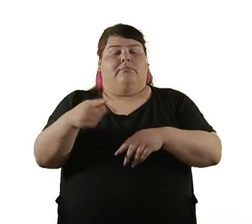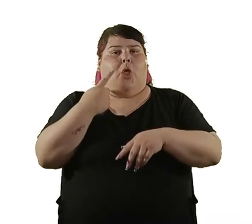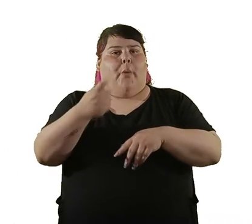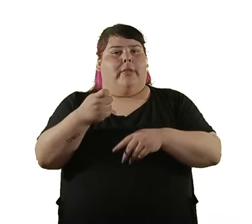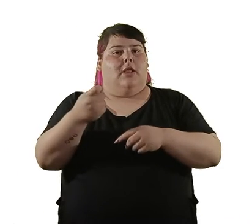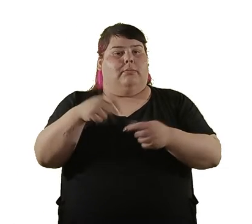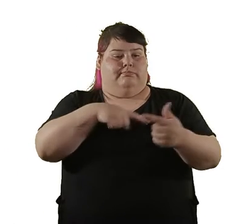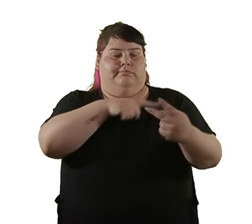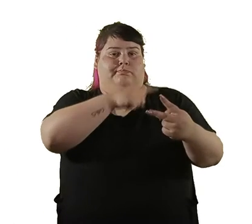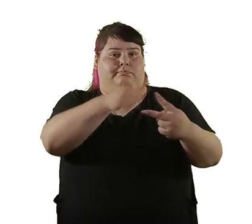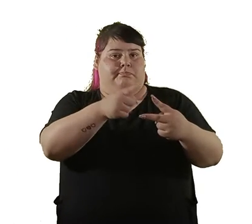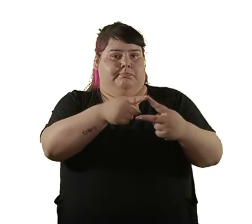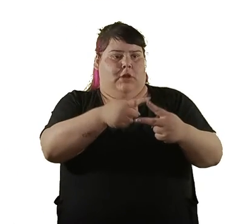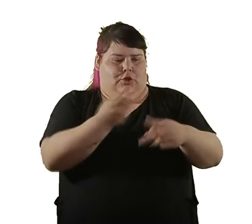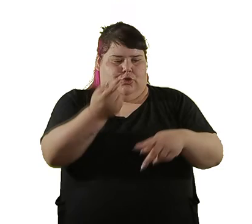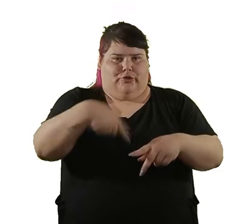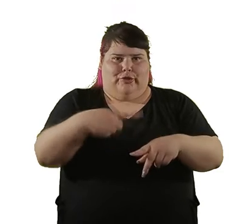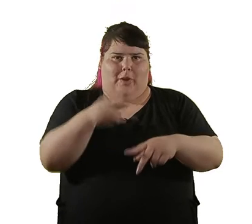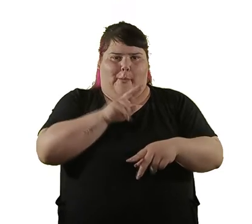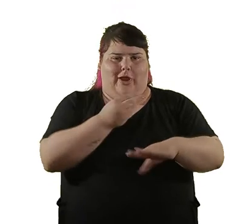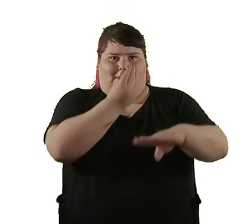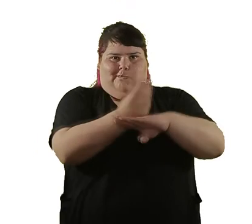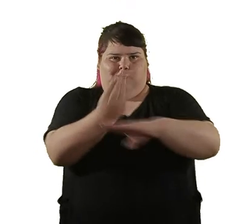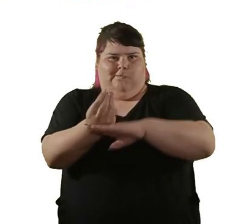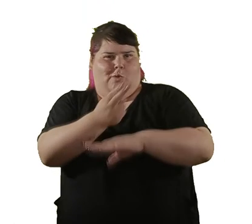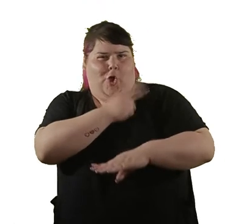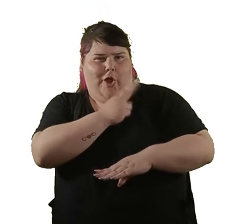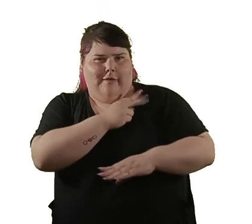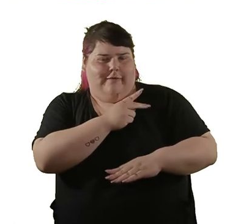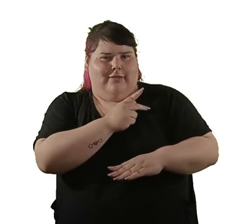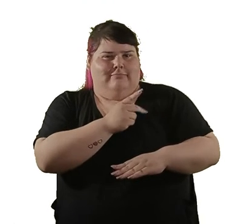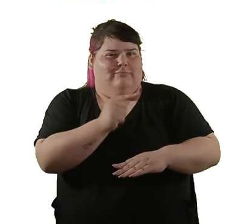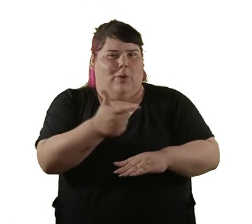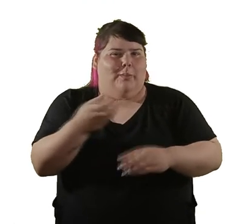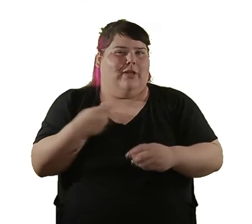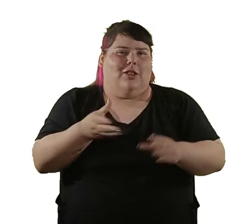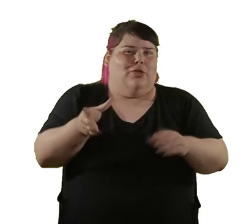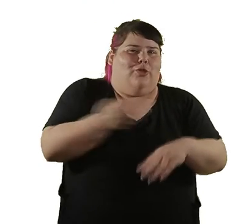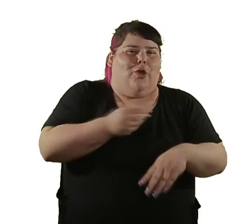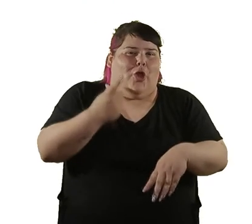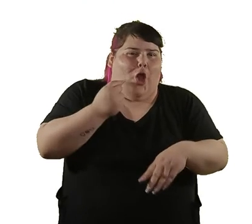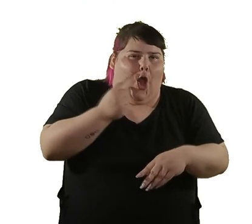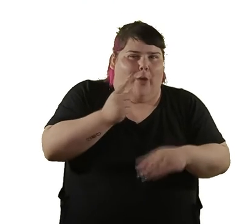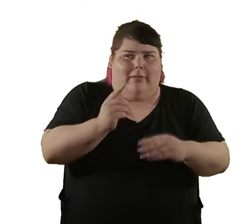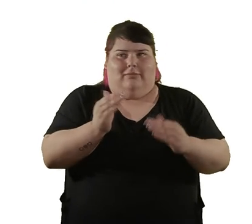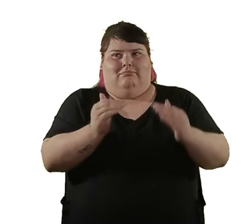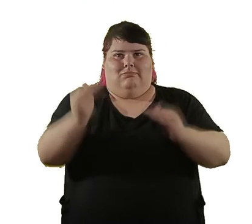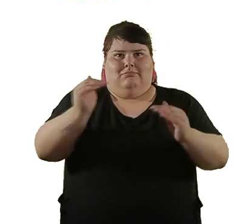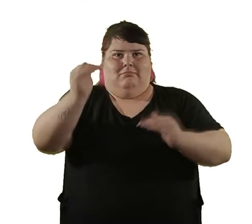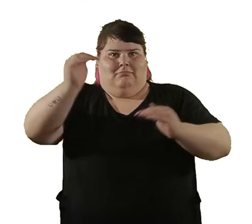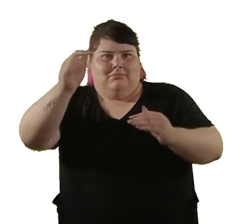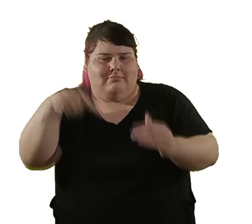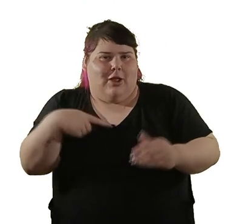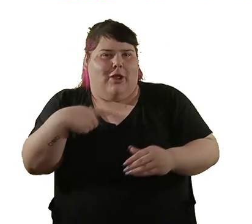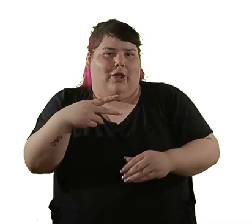que no estamos en los puestos más altos. O sea, las jerarquías están todas masculinizadas. A medida que vas subiendo en el escalafón, te encontrás con un porcentaje abrumador de